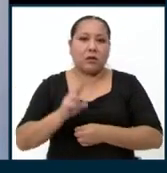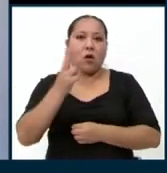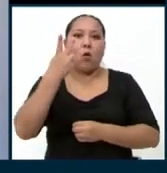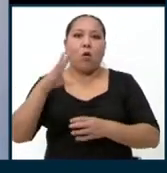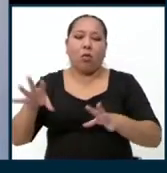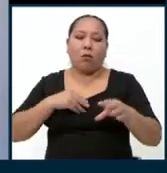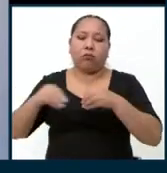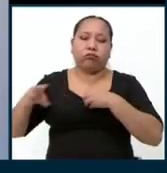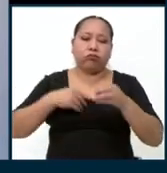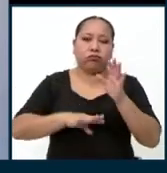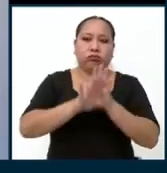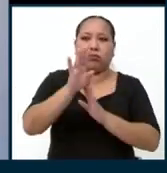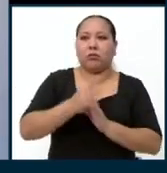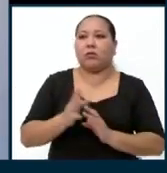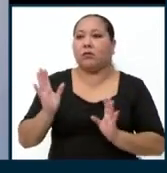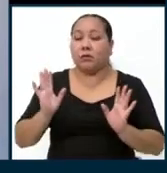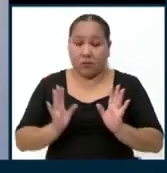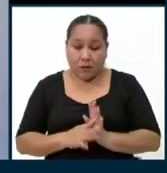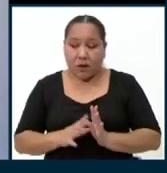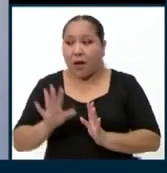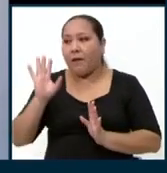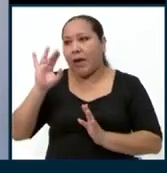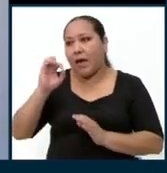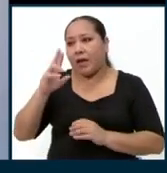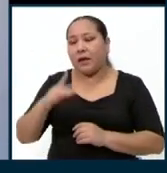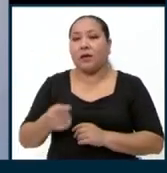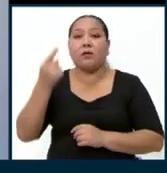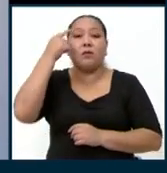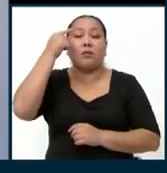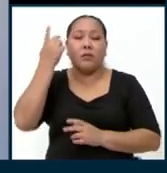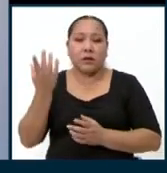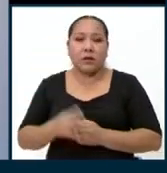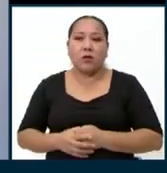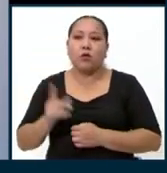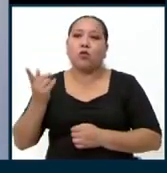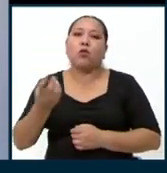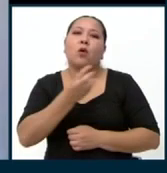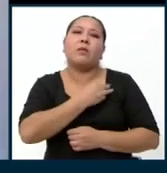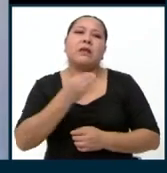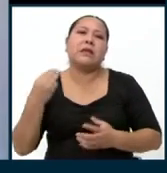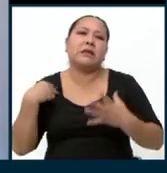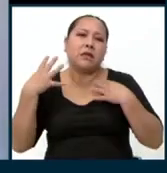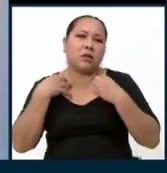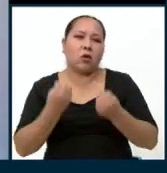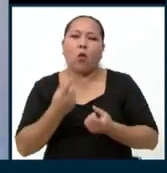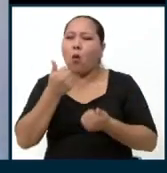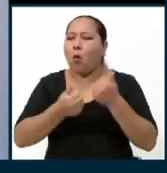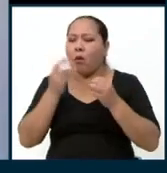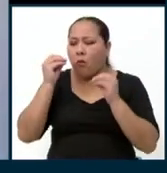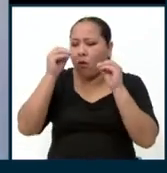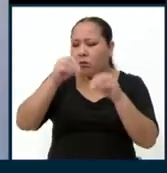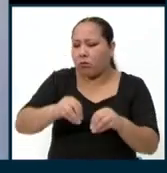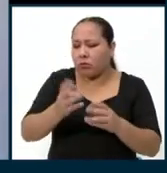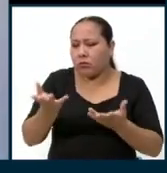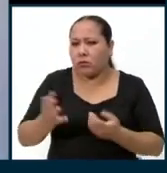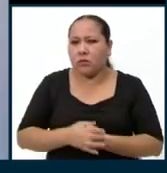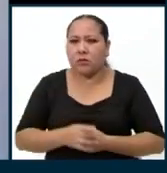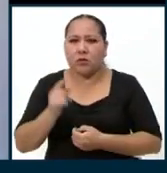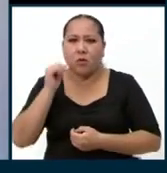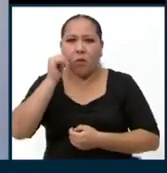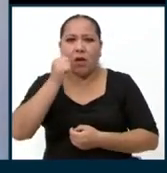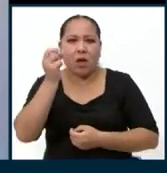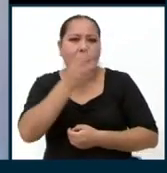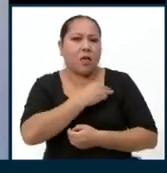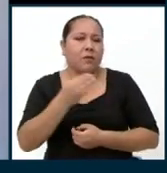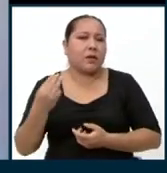el ministro de... Te pongo como ministro, Erick. Si tú fueras el ministro de salud, ¿qué plantearías? ¿Qué plantearías si fueras mañana,